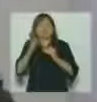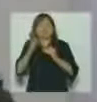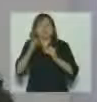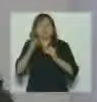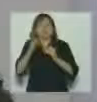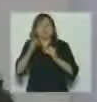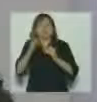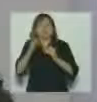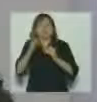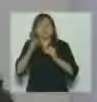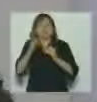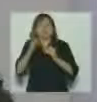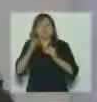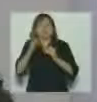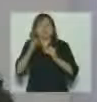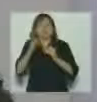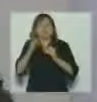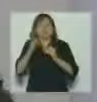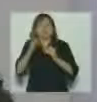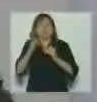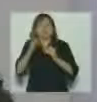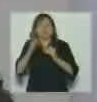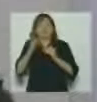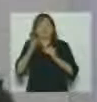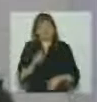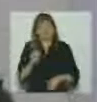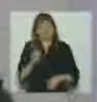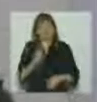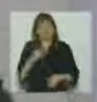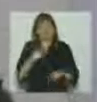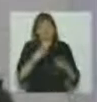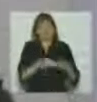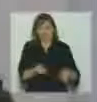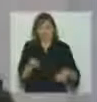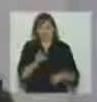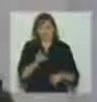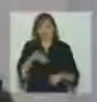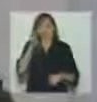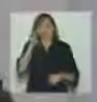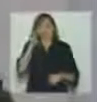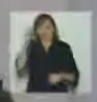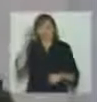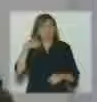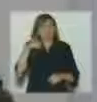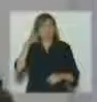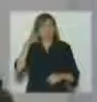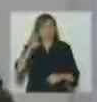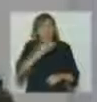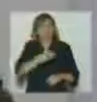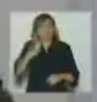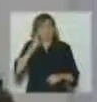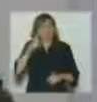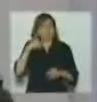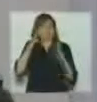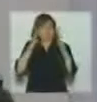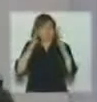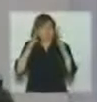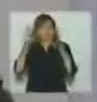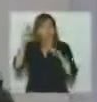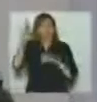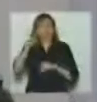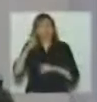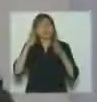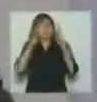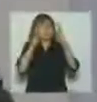irrenunciable e irrevocable no solamente por su memoria por su legado sino fundamentalmente por los jóvenes